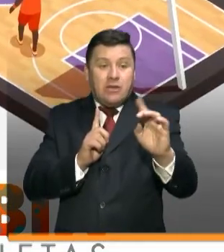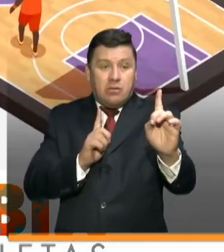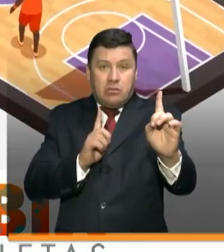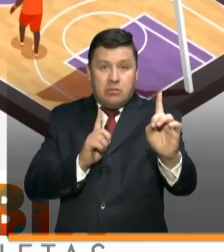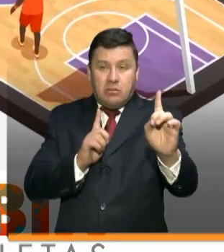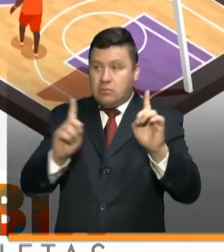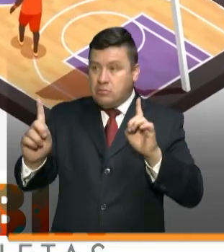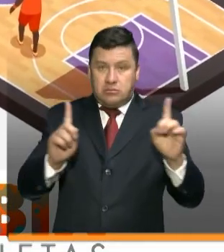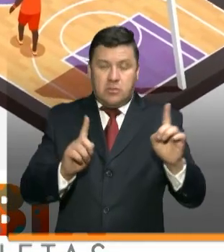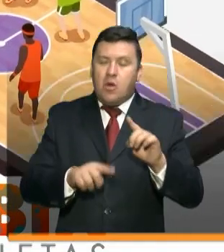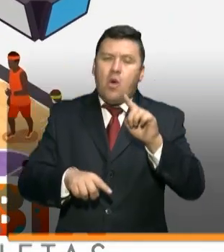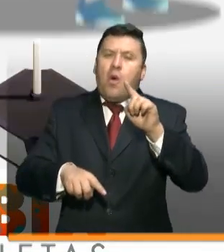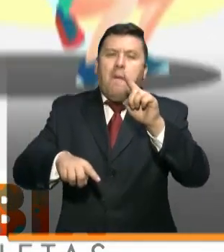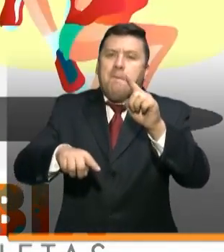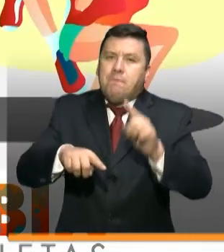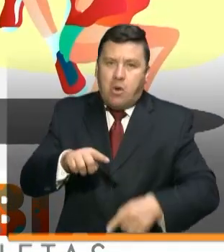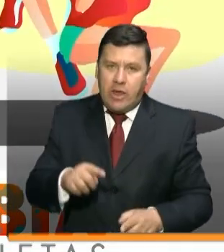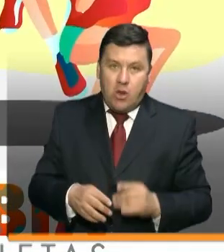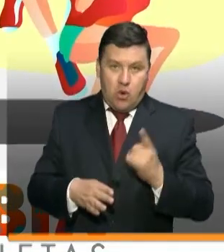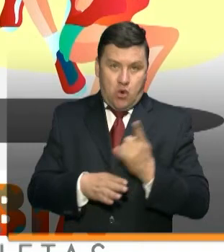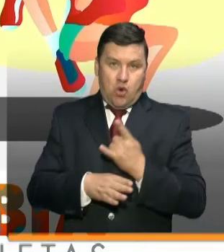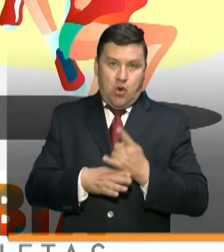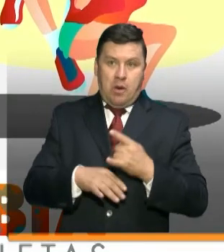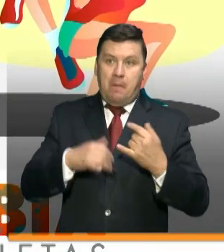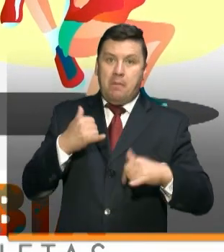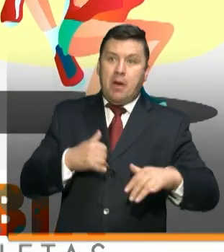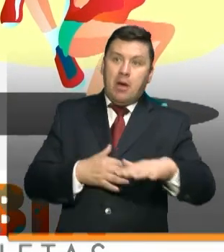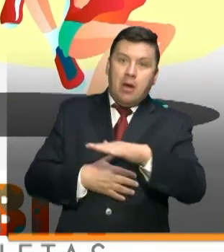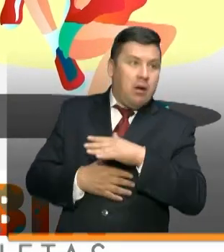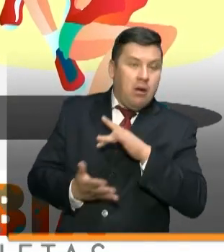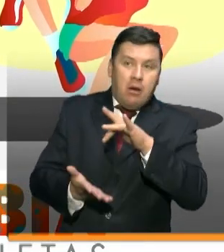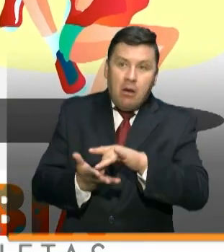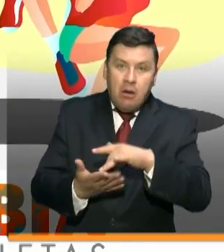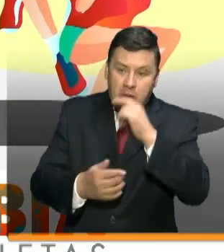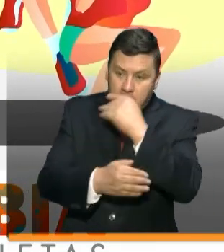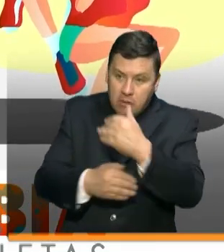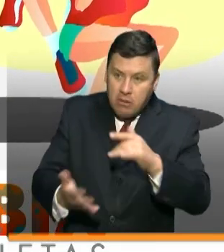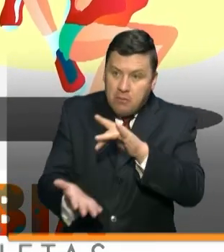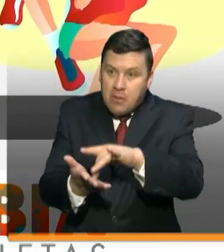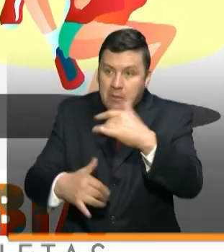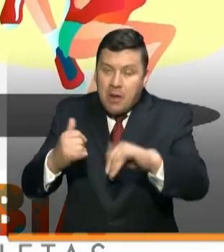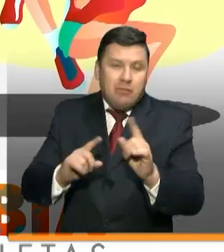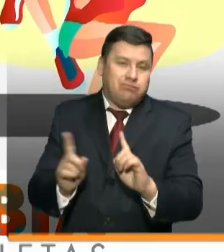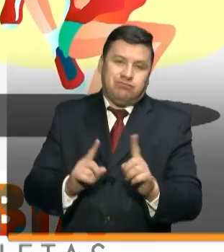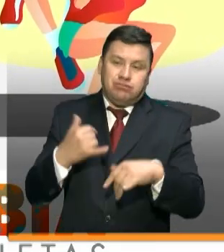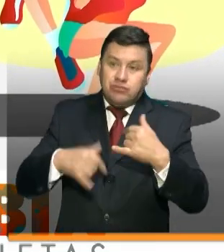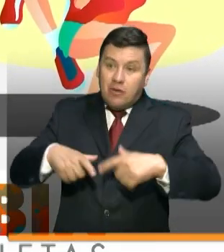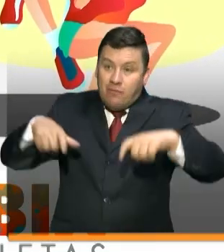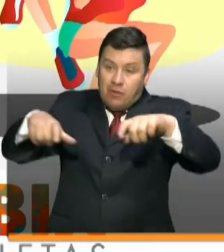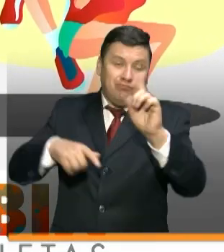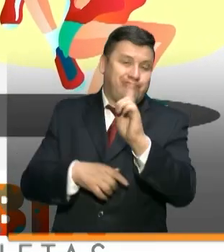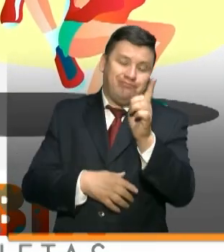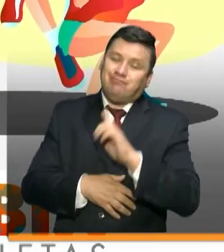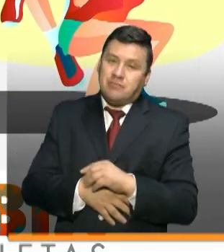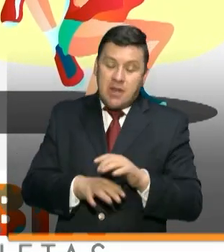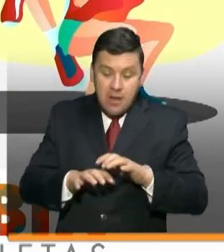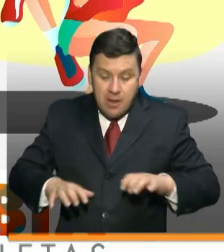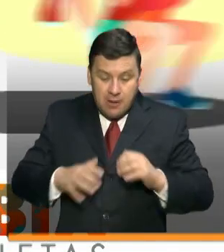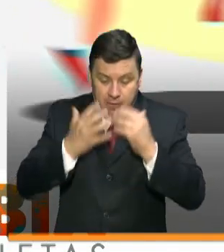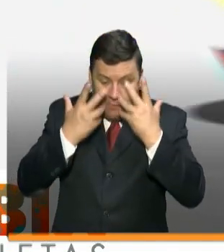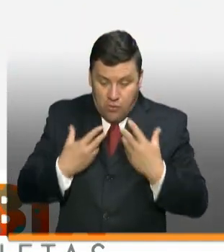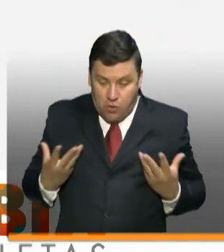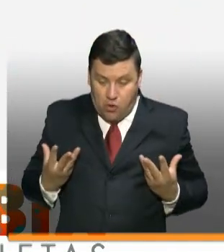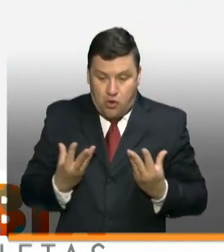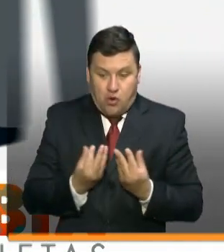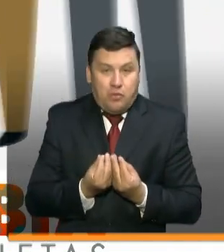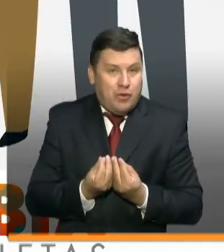No se permite el uso de parques biosaludables, parques infantiles y canchas. La realización de actividad física en